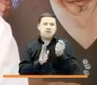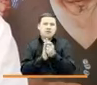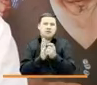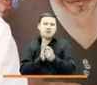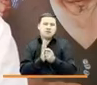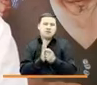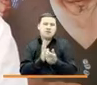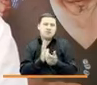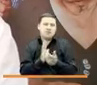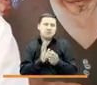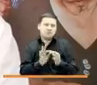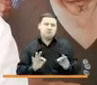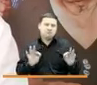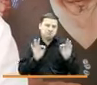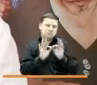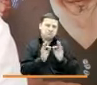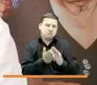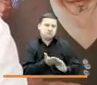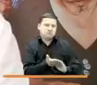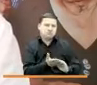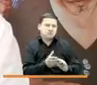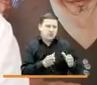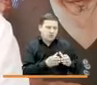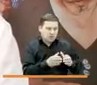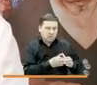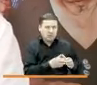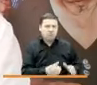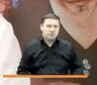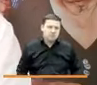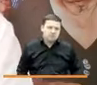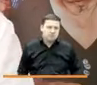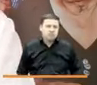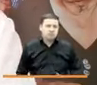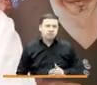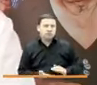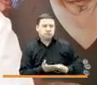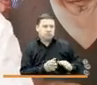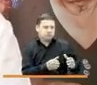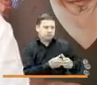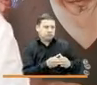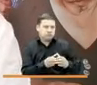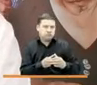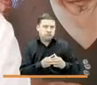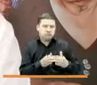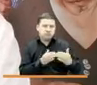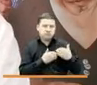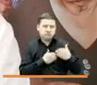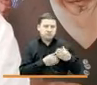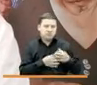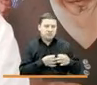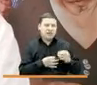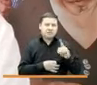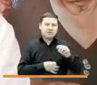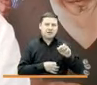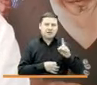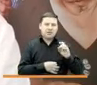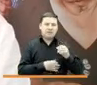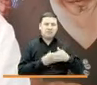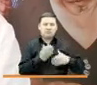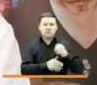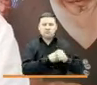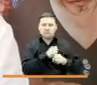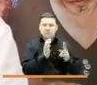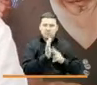como es una reparación colectiva nuestra reparación colectiva acá en el corregimiento de Esmeraldas inició en el año